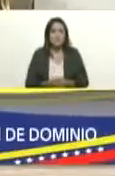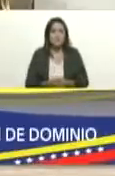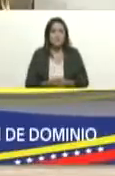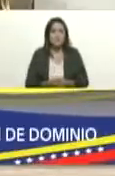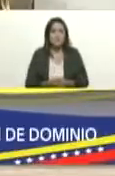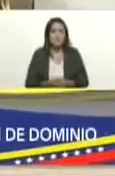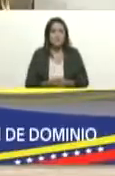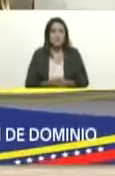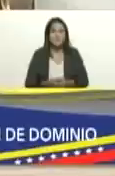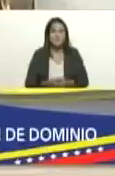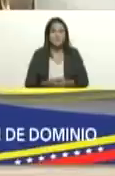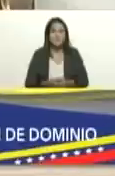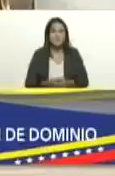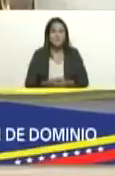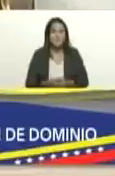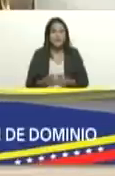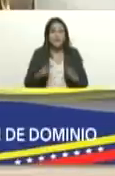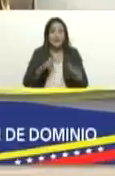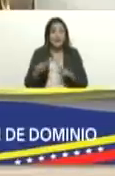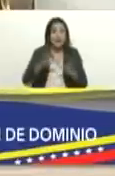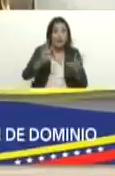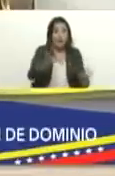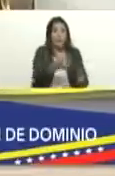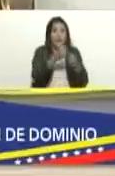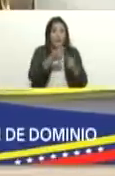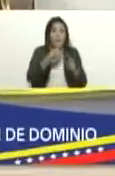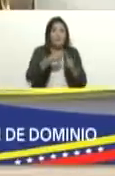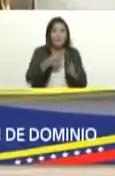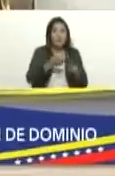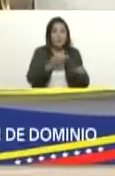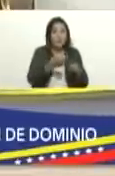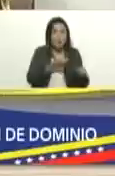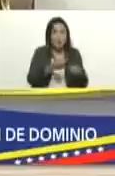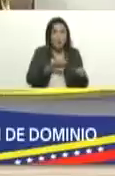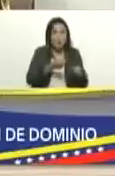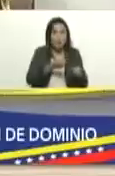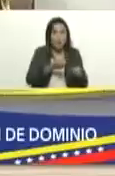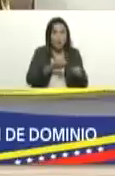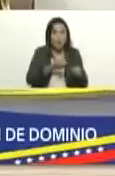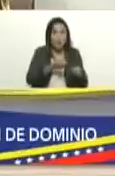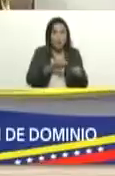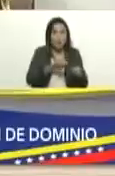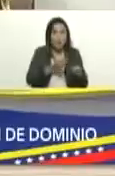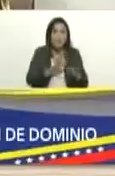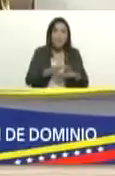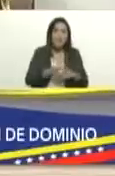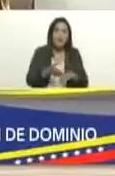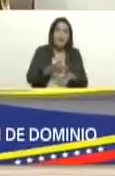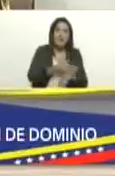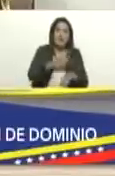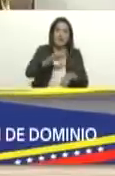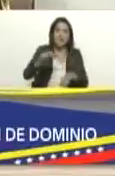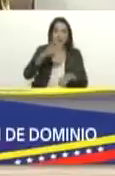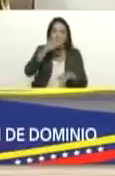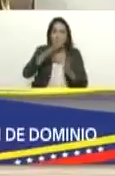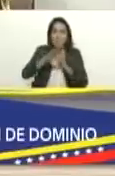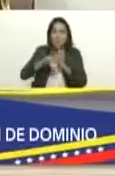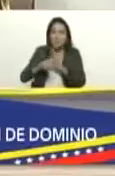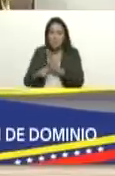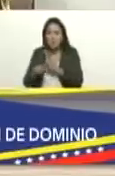quiere decir recuperados quitados a la corrupción pues este lenguaje técnico